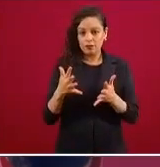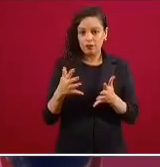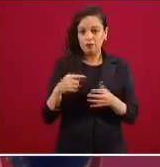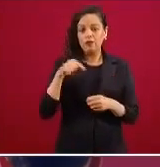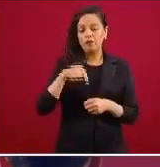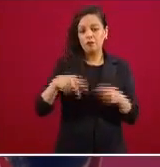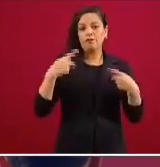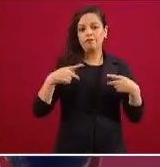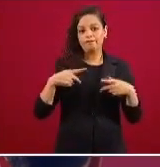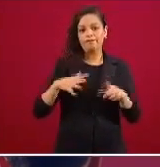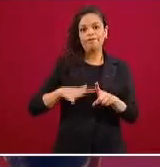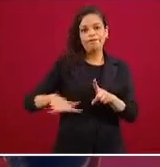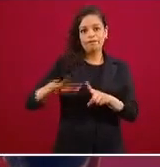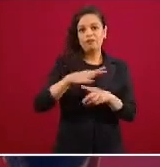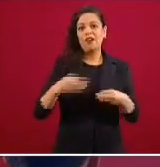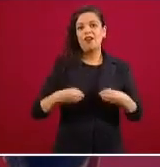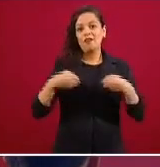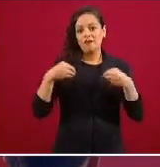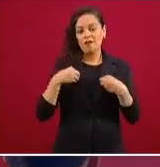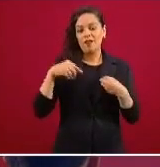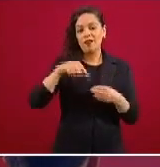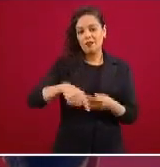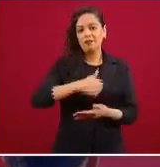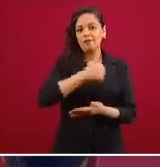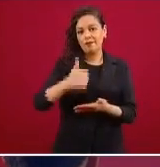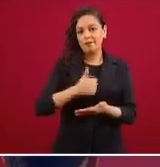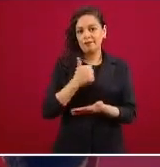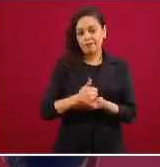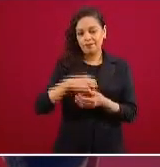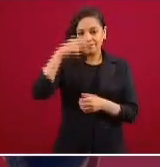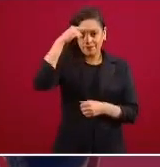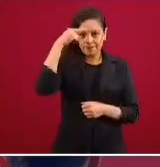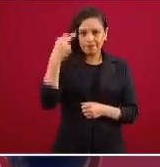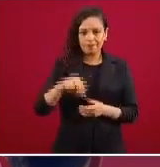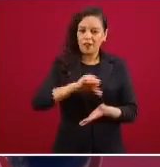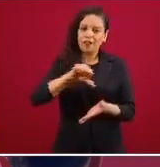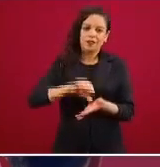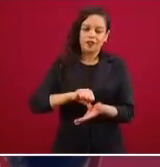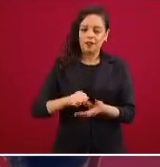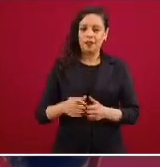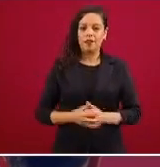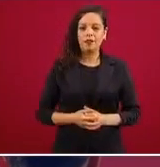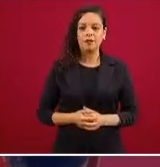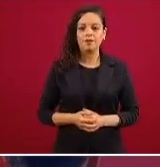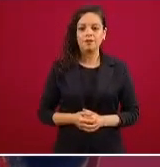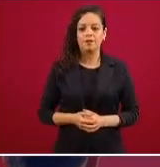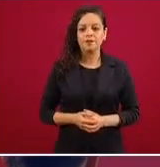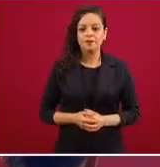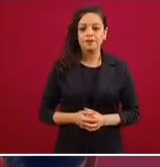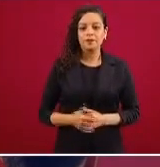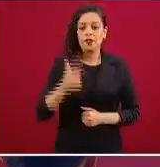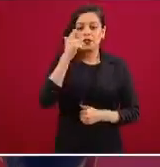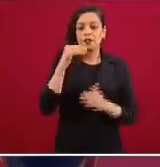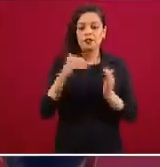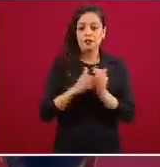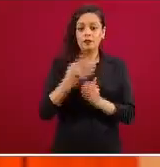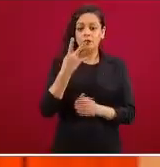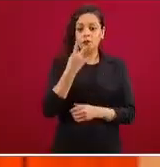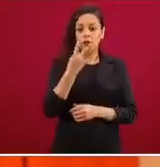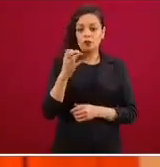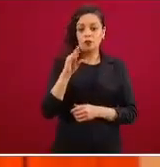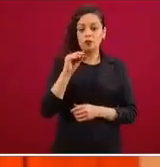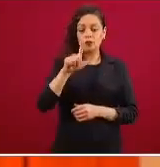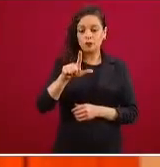mexicana, vive en esa zona central en el Valle de México. Se han acumulado 7.497